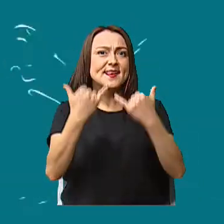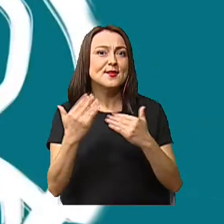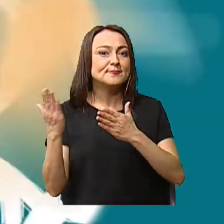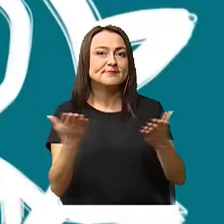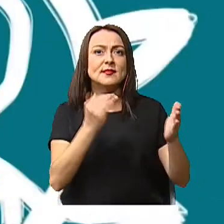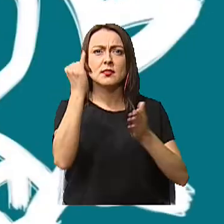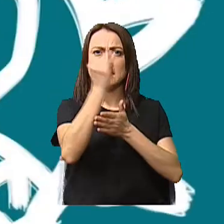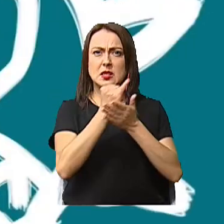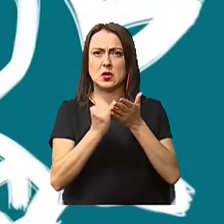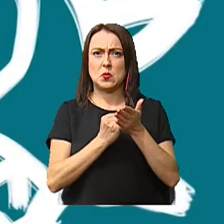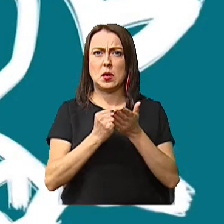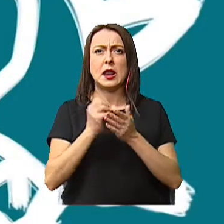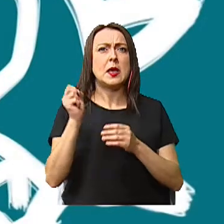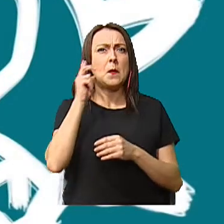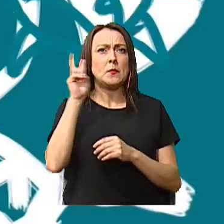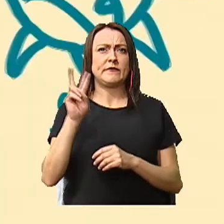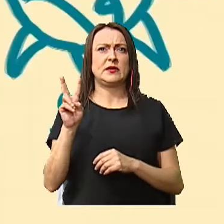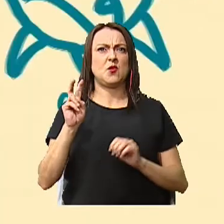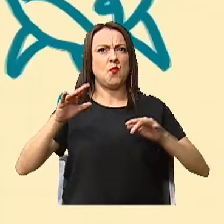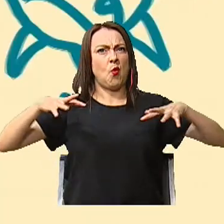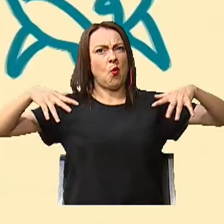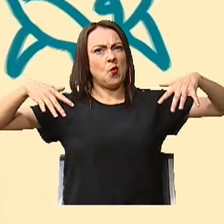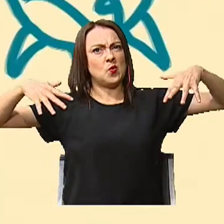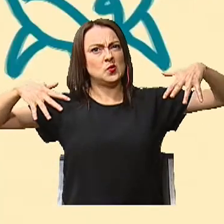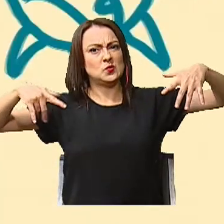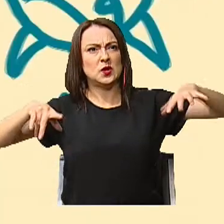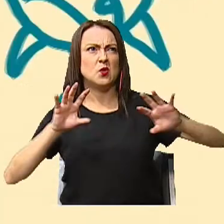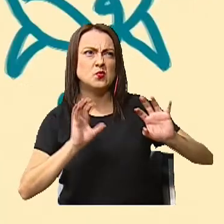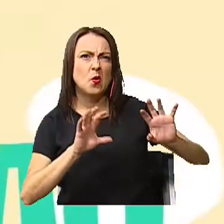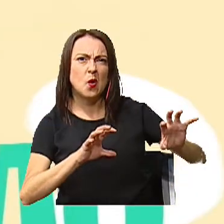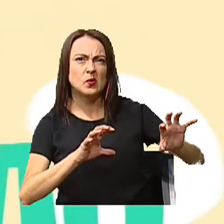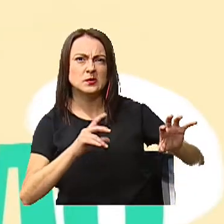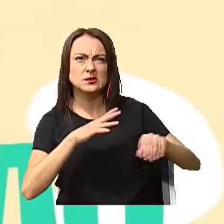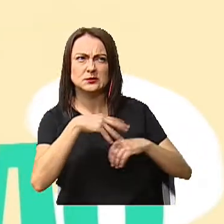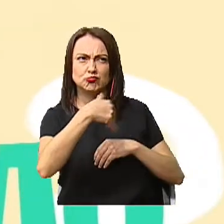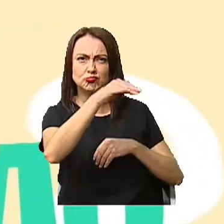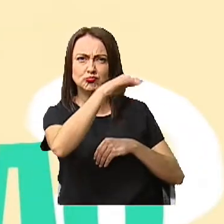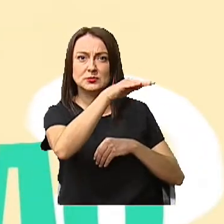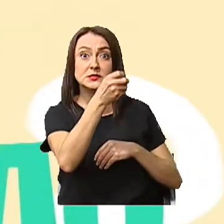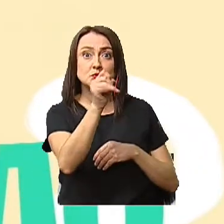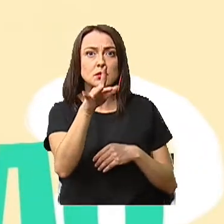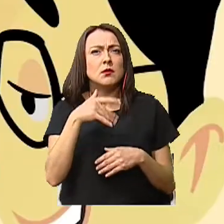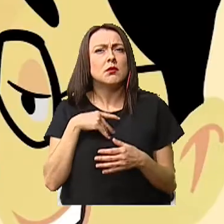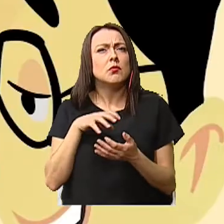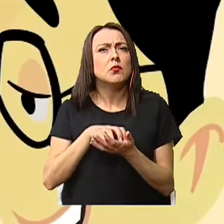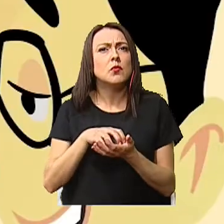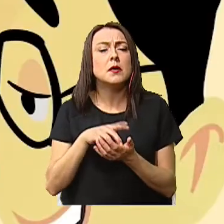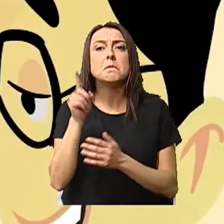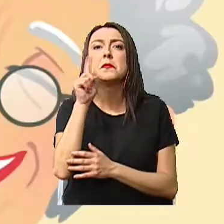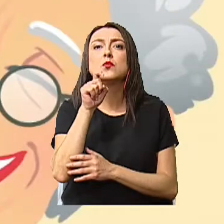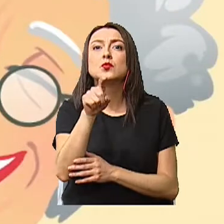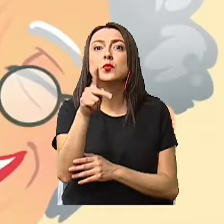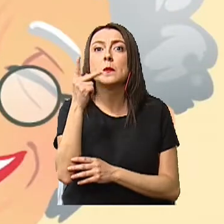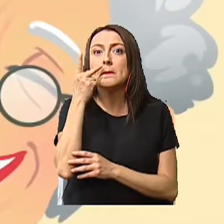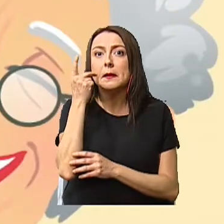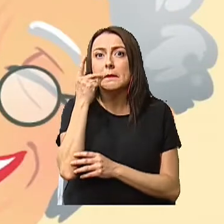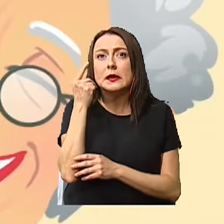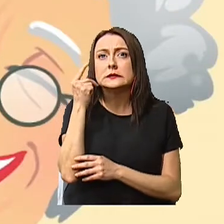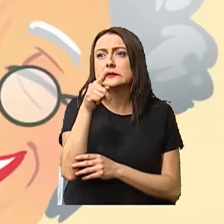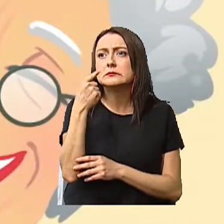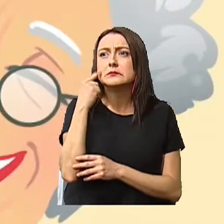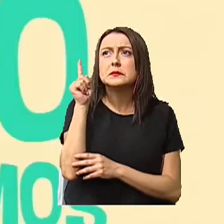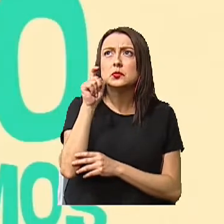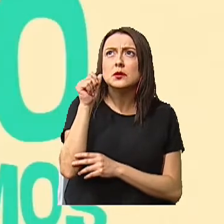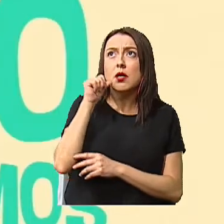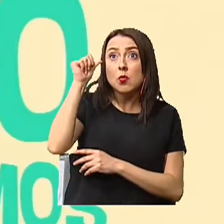dibujar el virus como si fuera un monstruo. Y Pepino lo aleja de nosotros. Si tienes dudas, dile a tus papás y a los adultos que te cuidan.